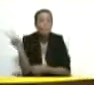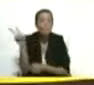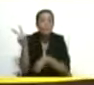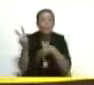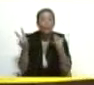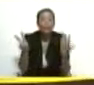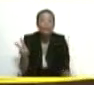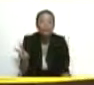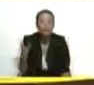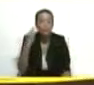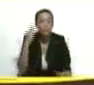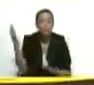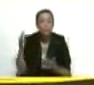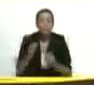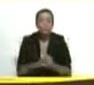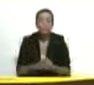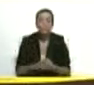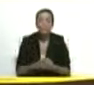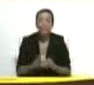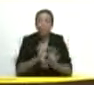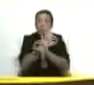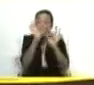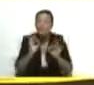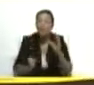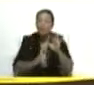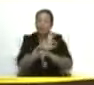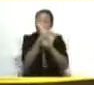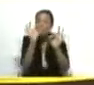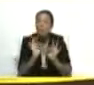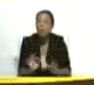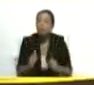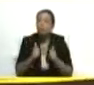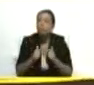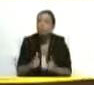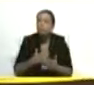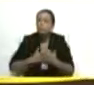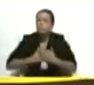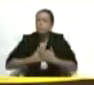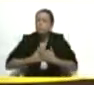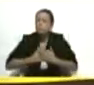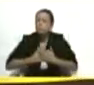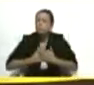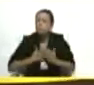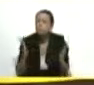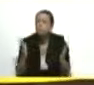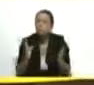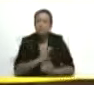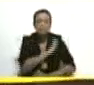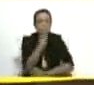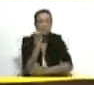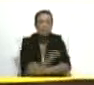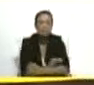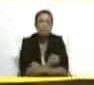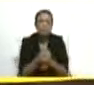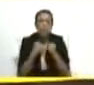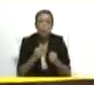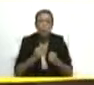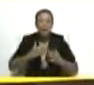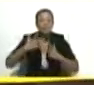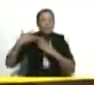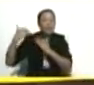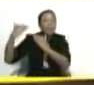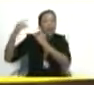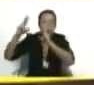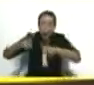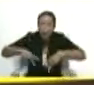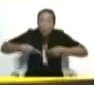en una fuente de energía, de esperanza